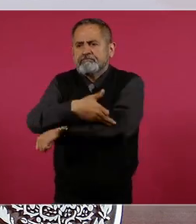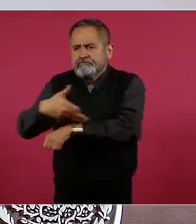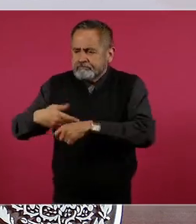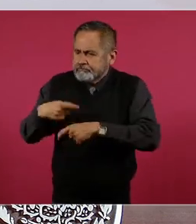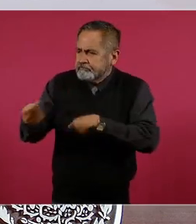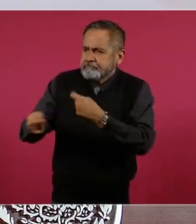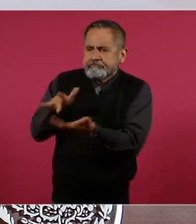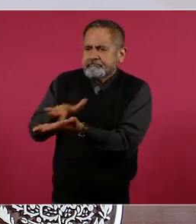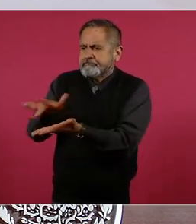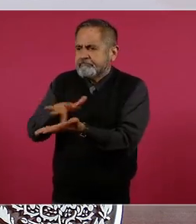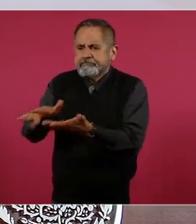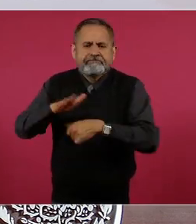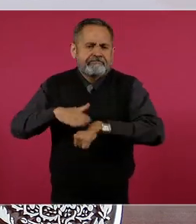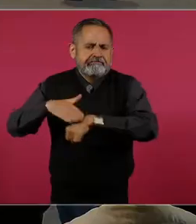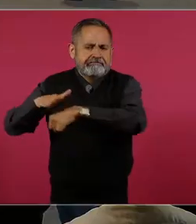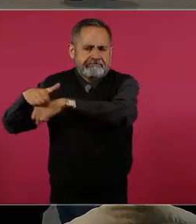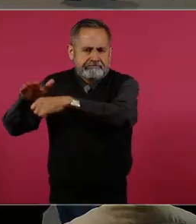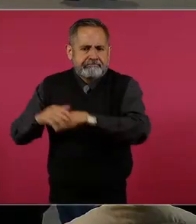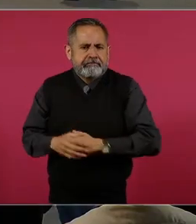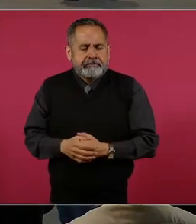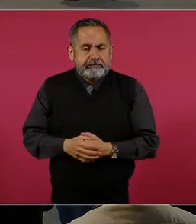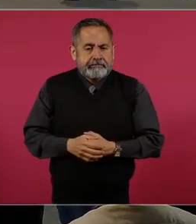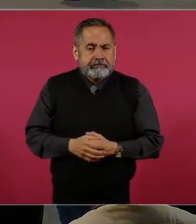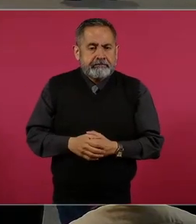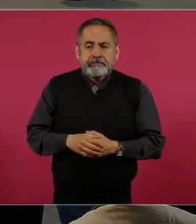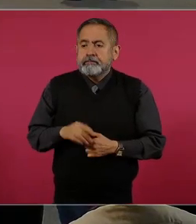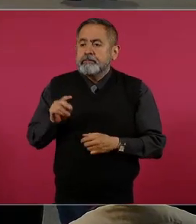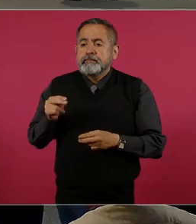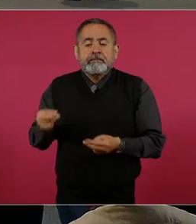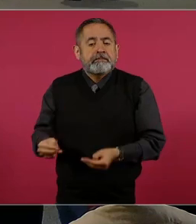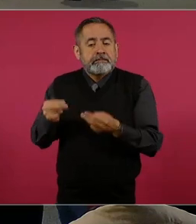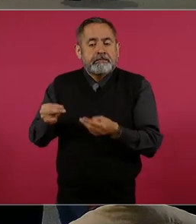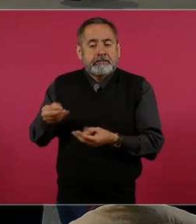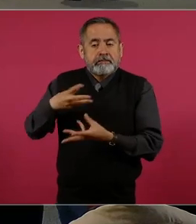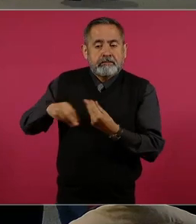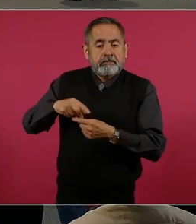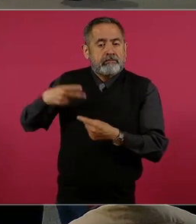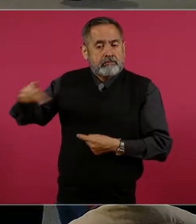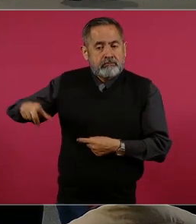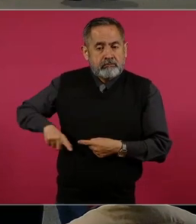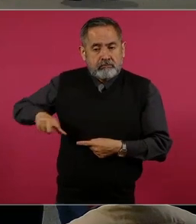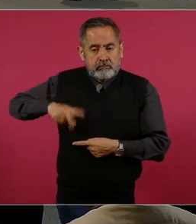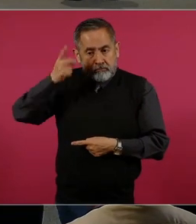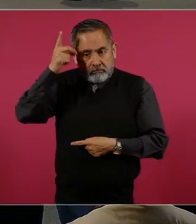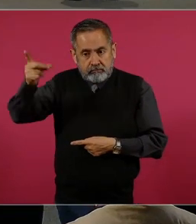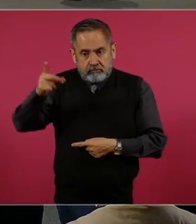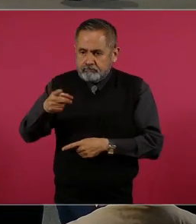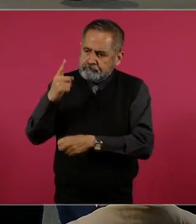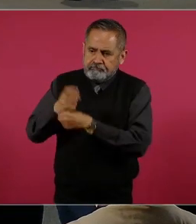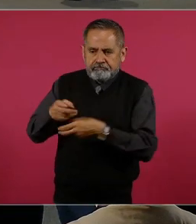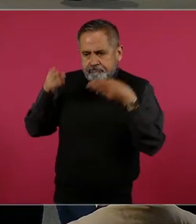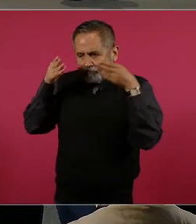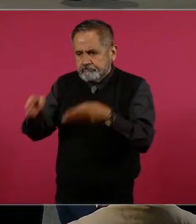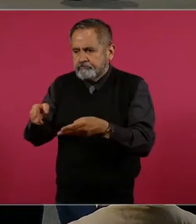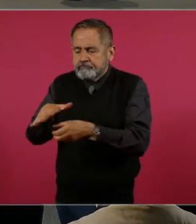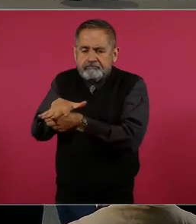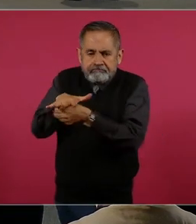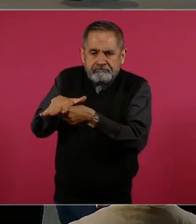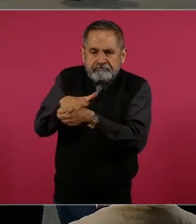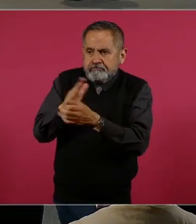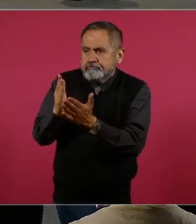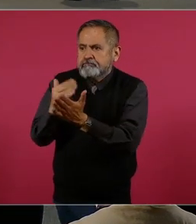Si pasamos a la siguiente, en temas de inversión pública se priorizó la inversión estratégica con enfoque de desarrollo regional,